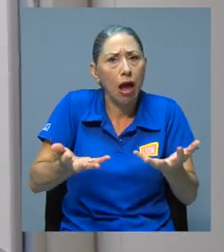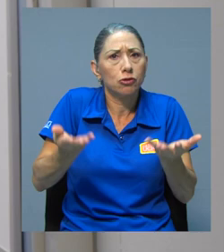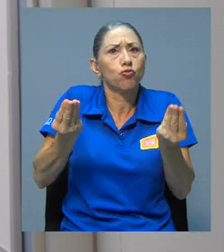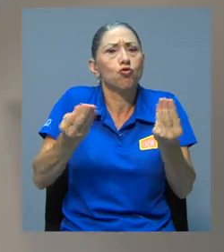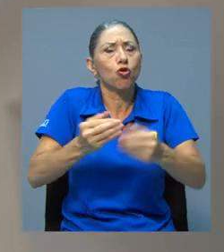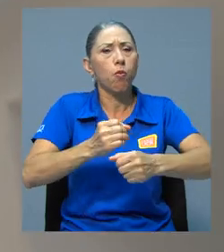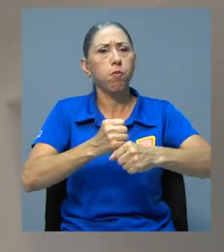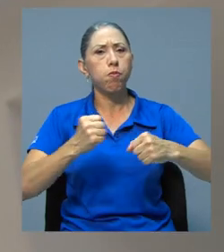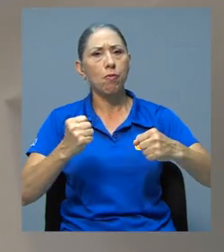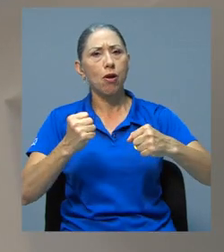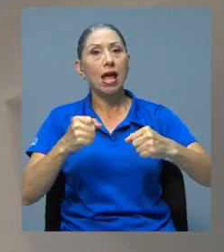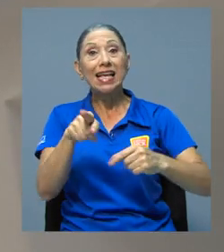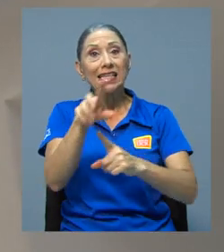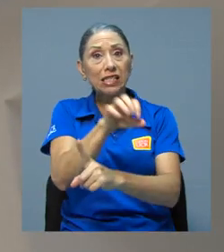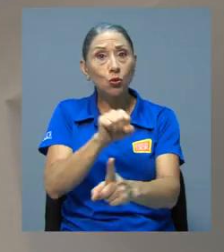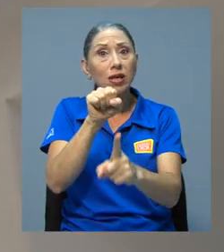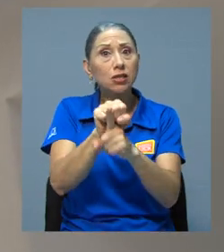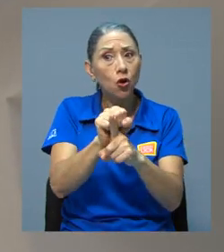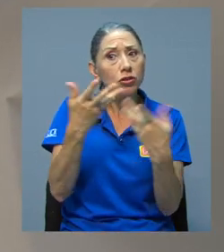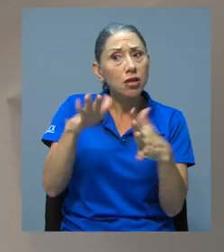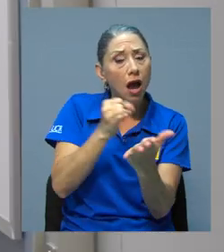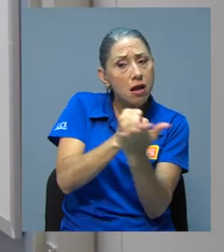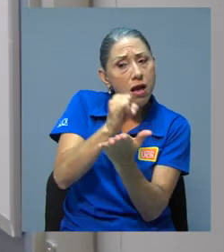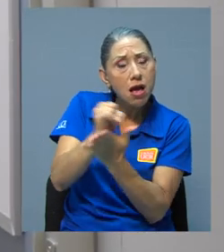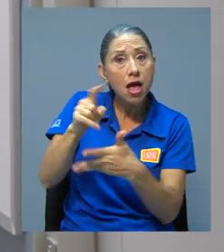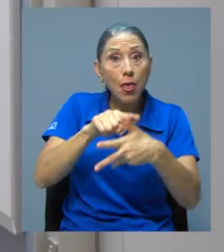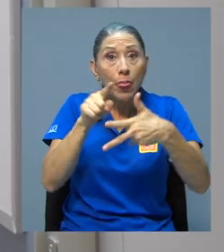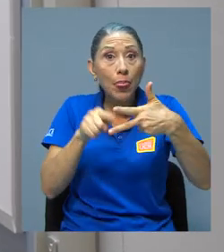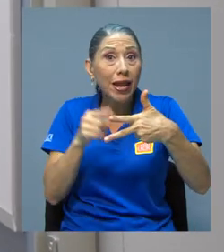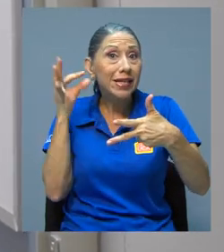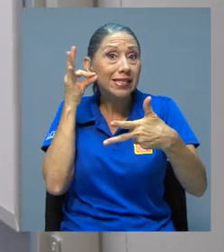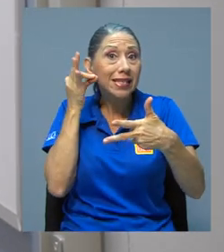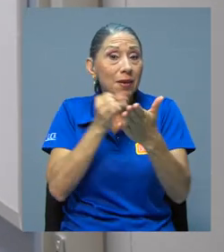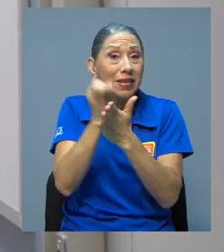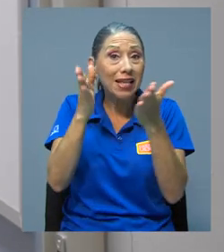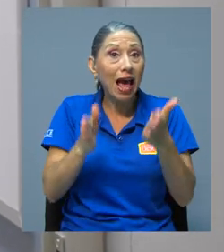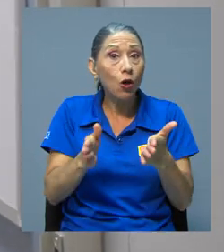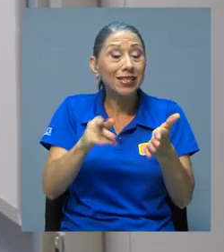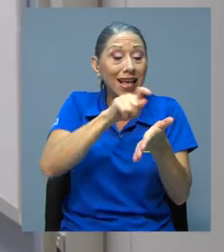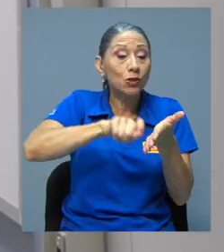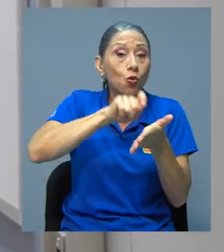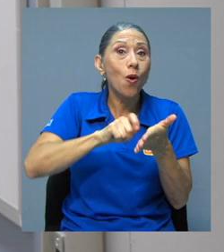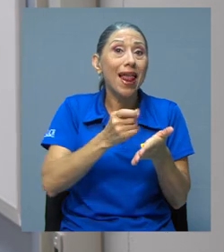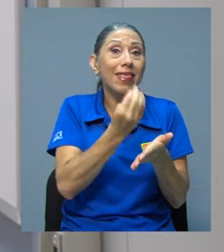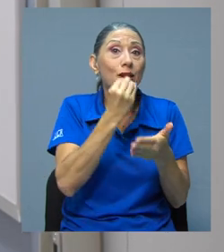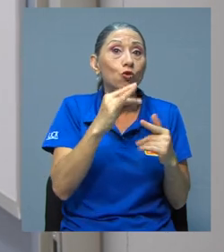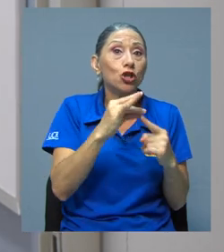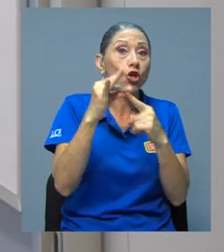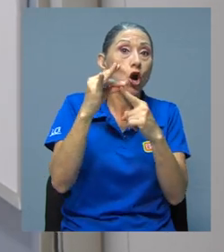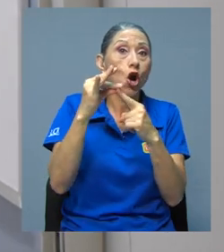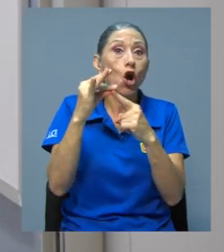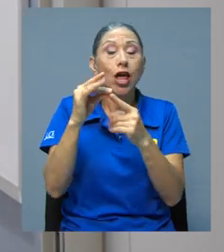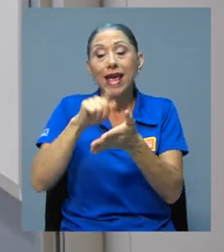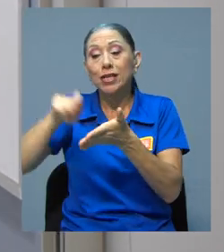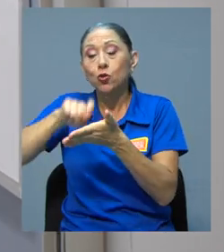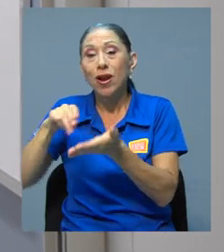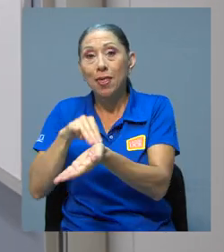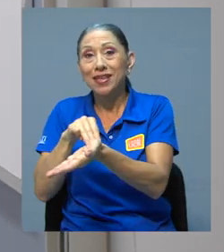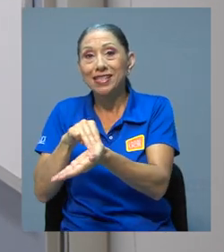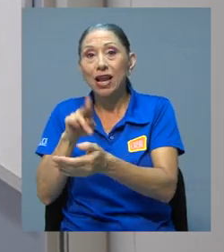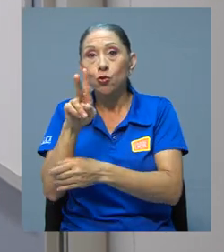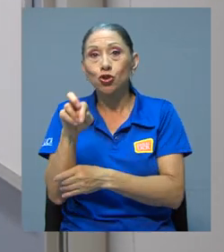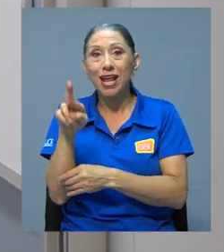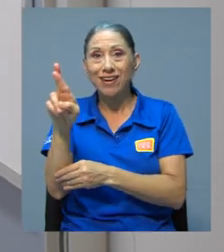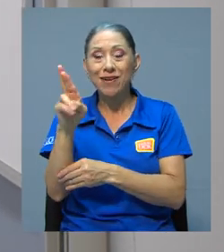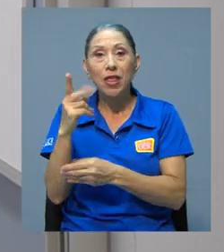peso. Ante este panorama y tras un estudio, tres investigadoras de las Escuelas de Nutrición y Medicina de la UCR han propuesto